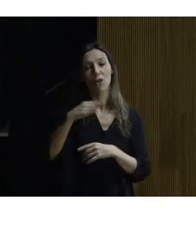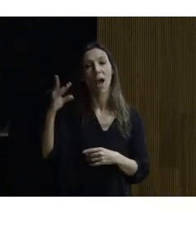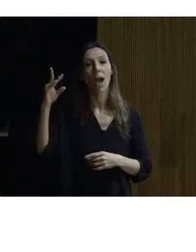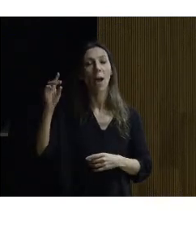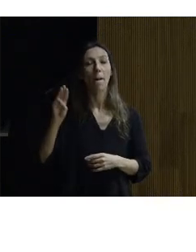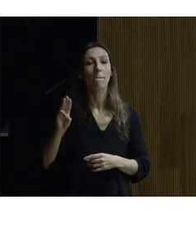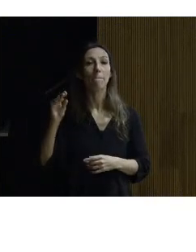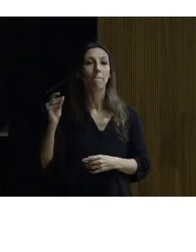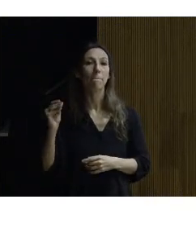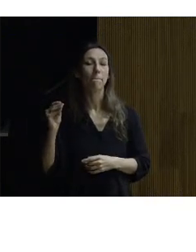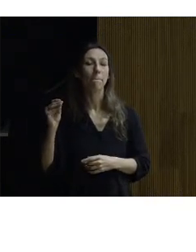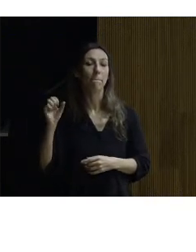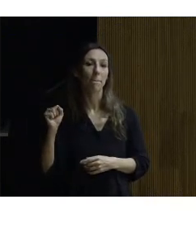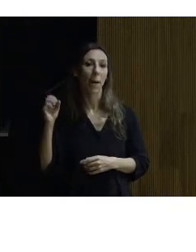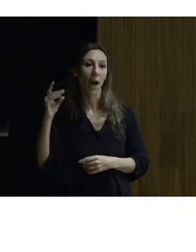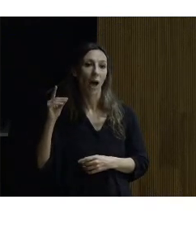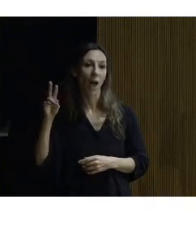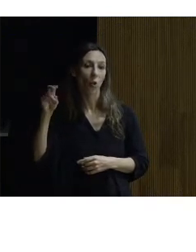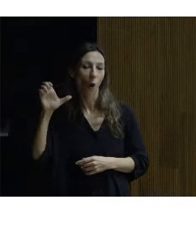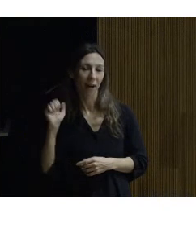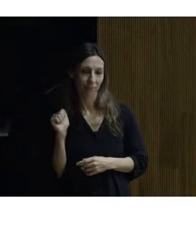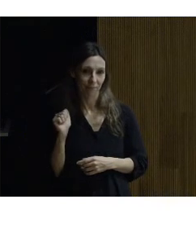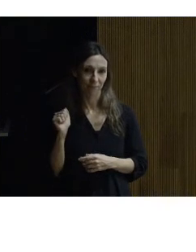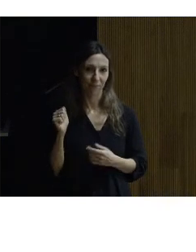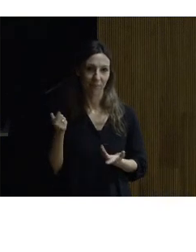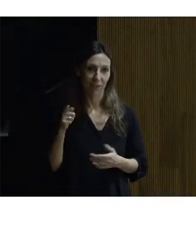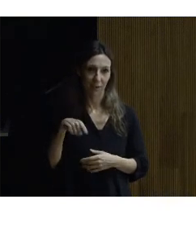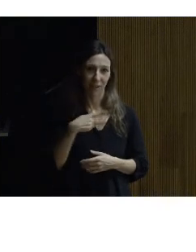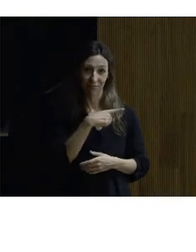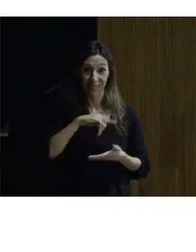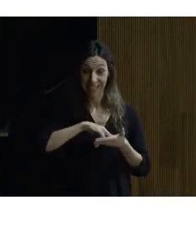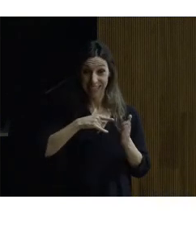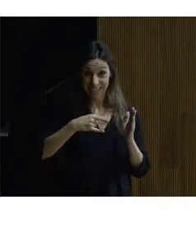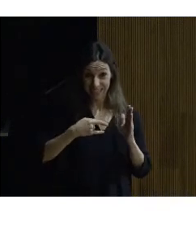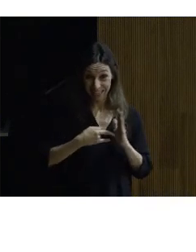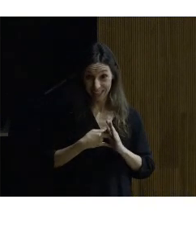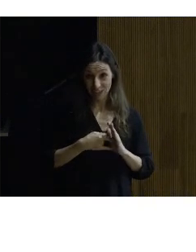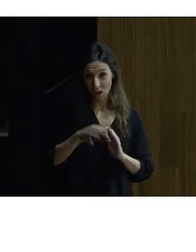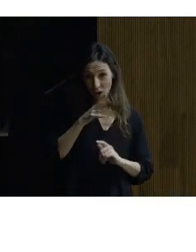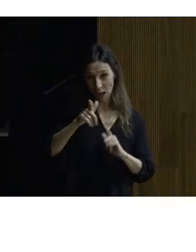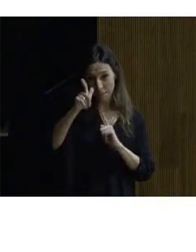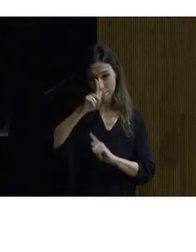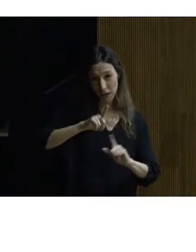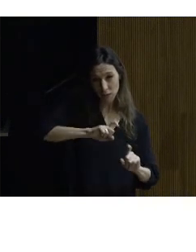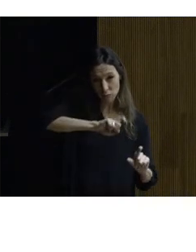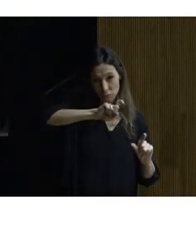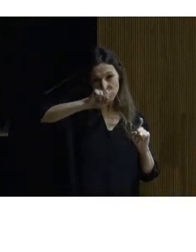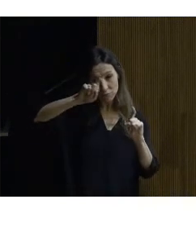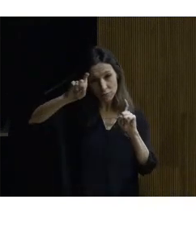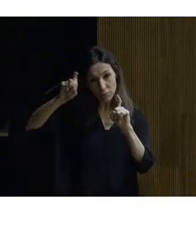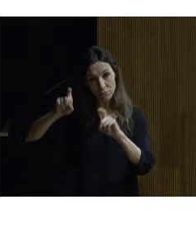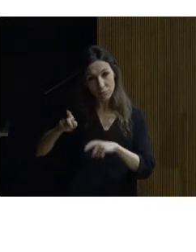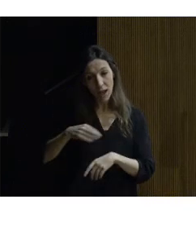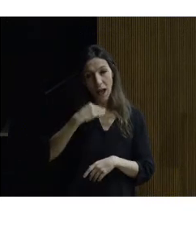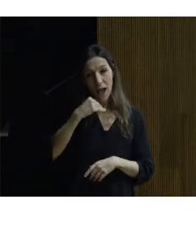para terminar y dado que soy ingeniero pues les voy a proponer que nos desplacemos en ese viaje por una cosa que se pronuncia muy difícil